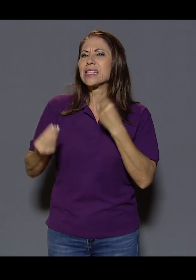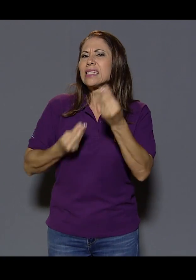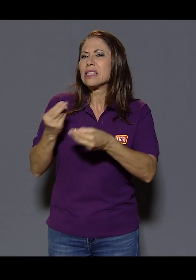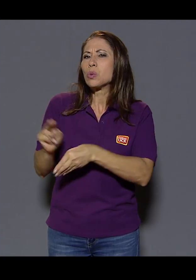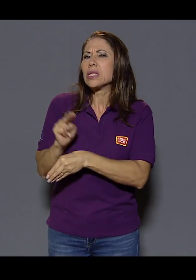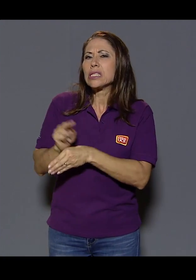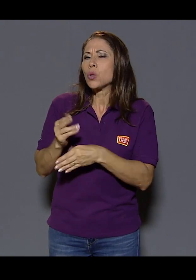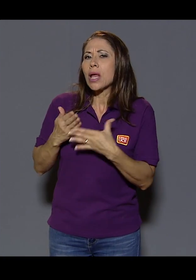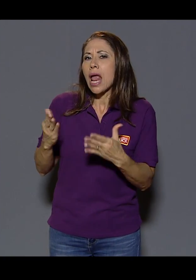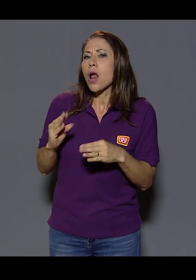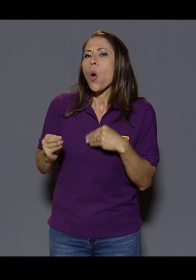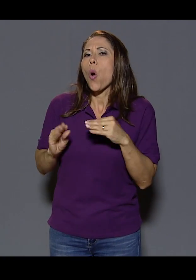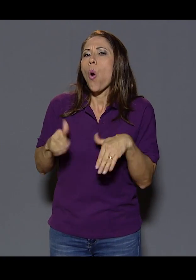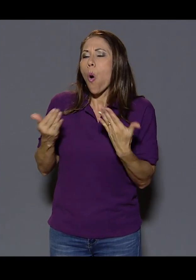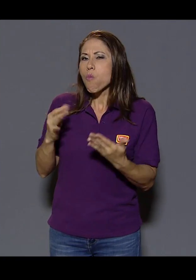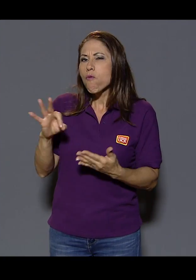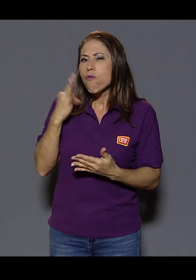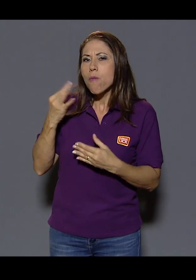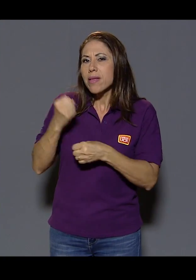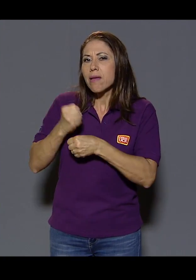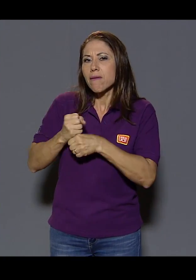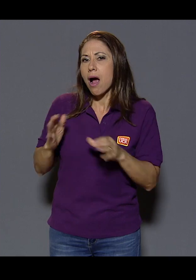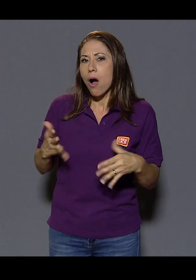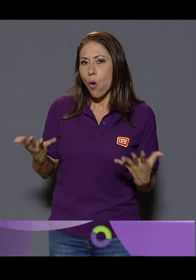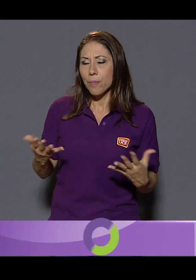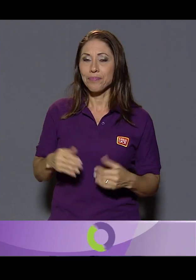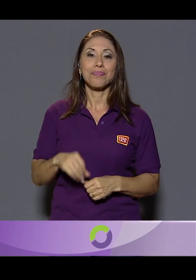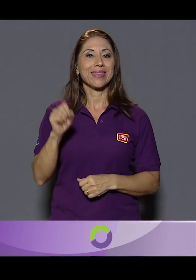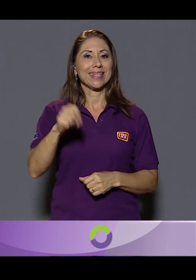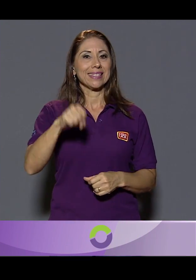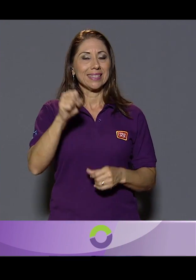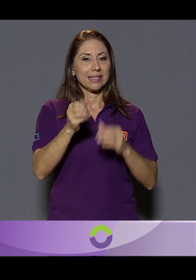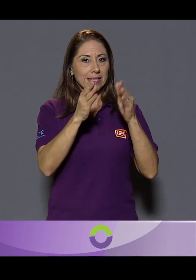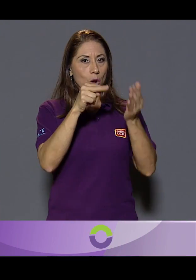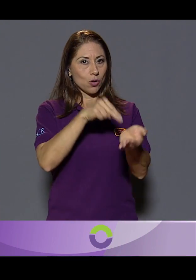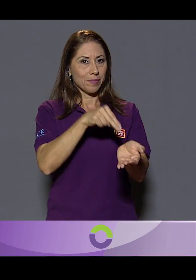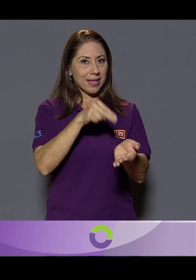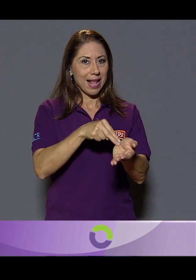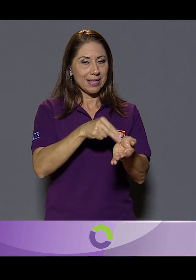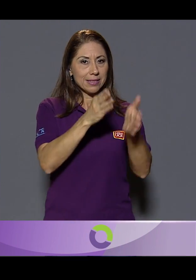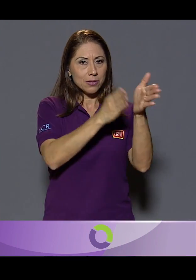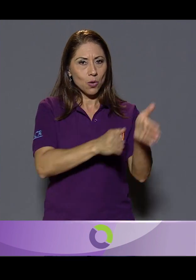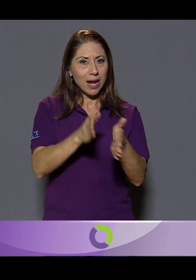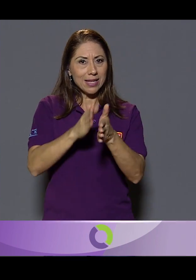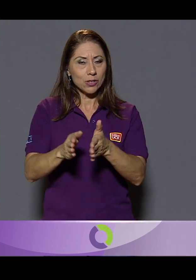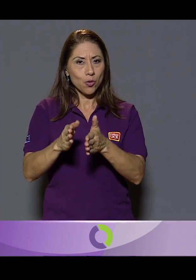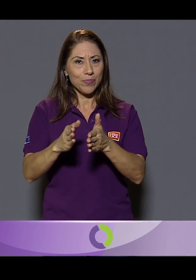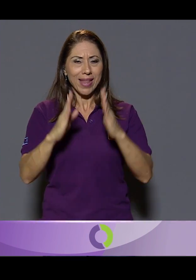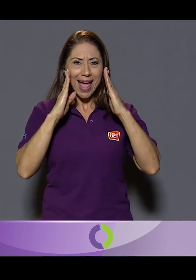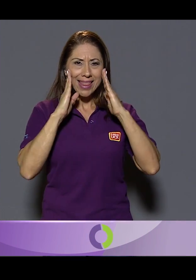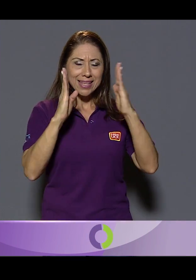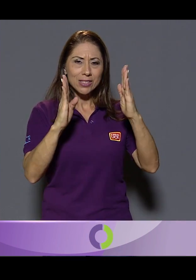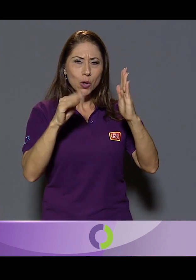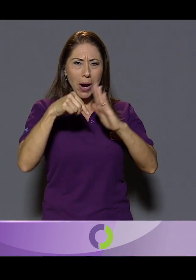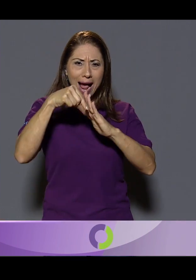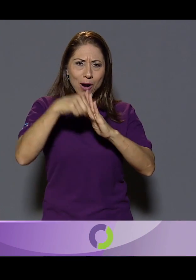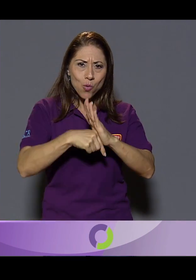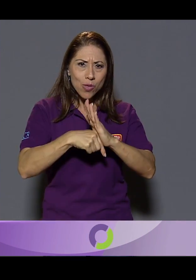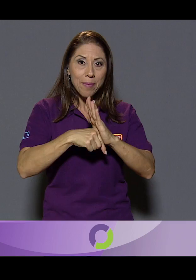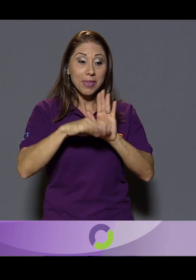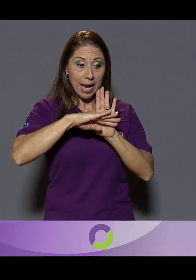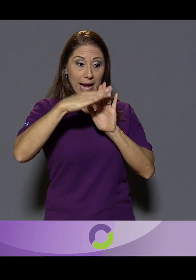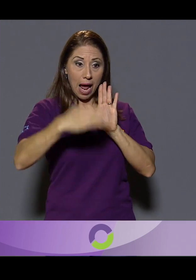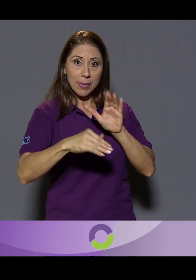mecanismos que se utilizaron? Sí, el hospital se organizó tanto en su parte de atención aguda, que son las camas que